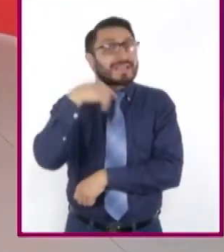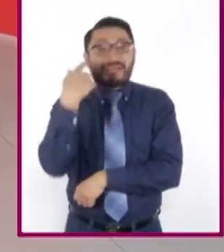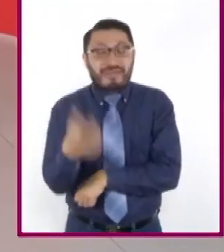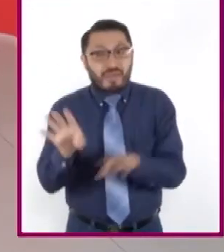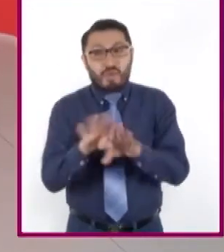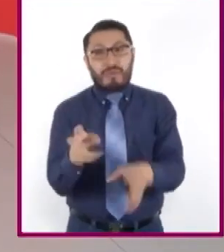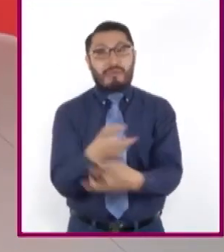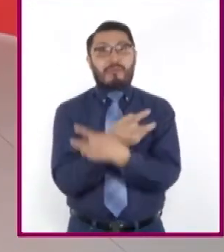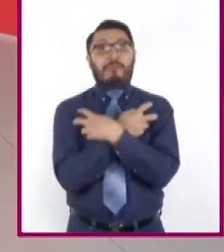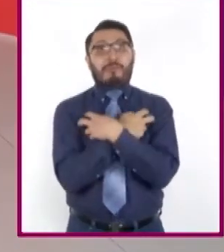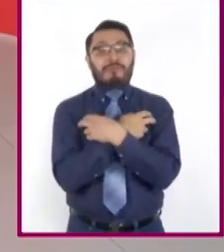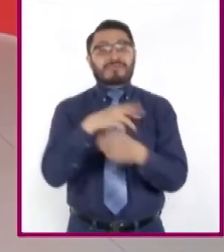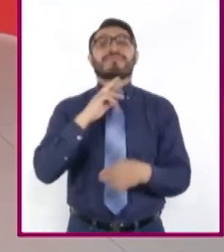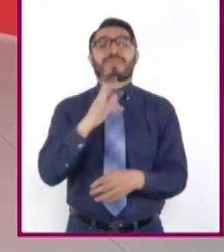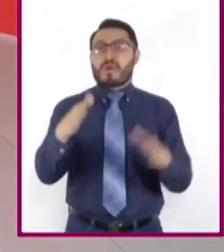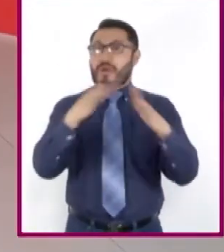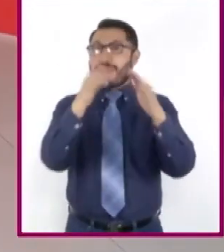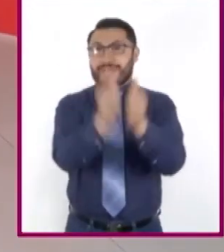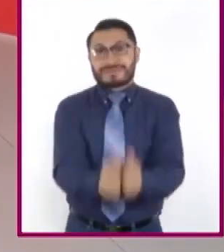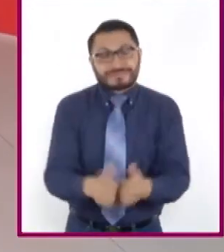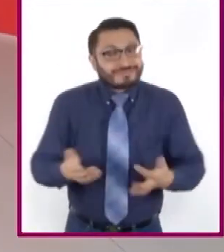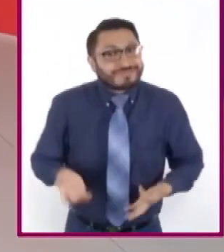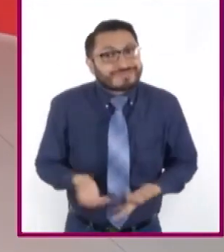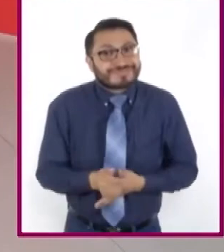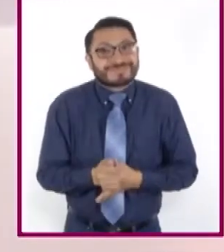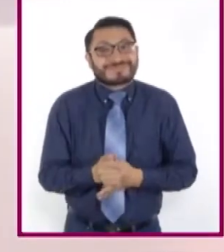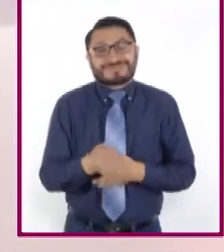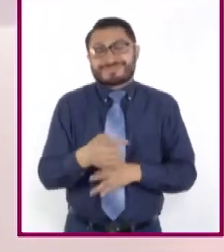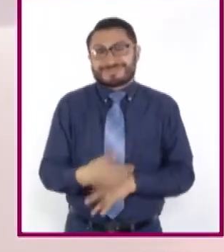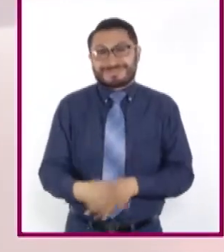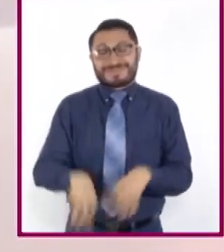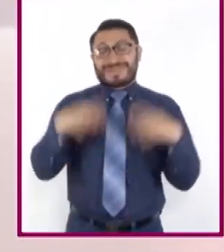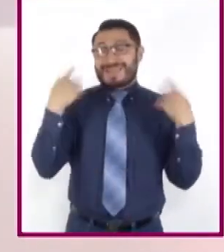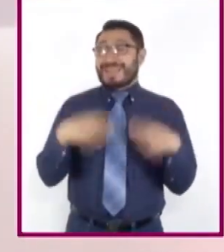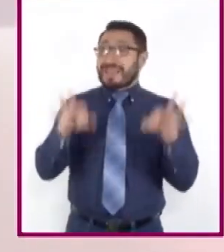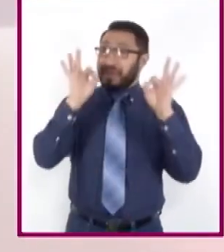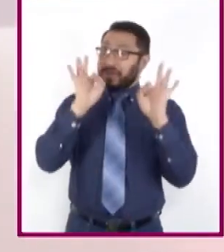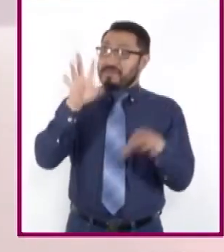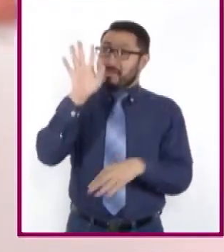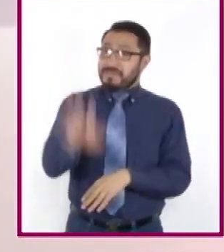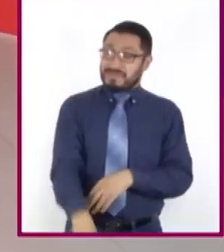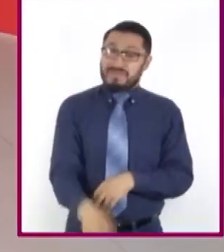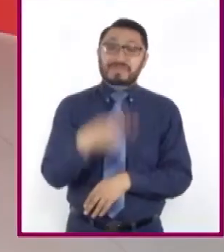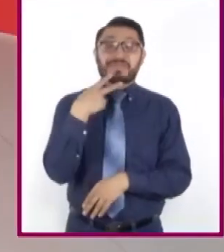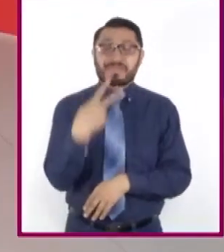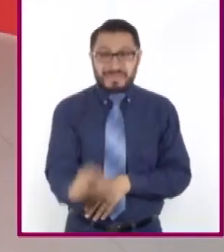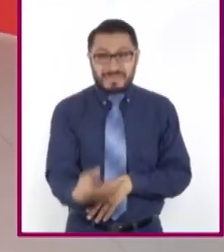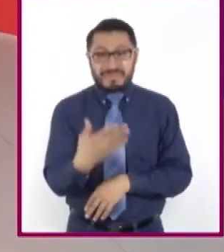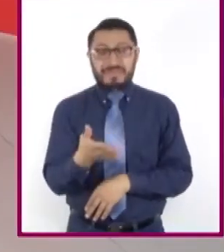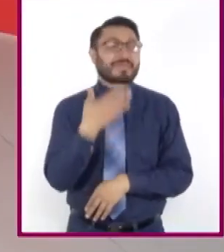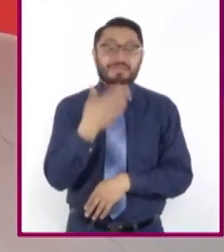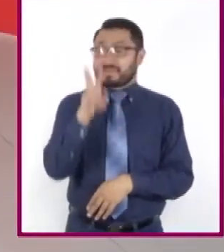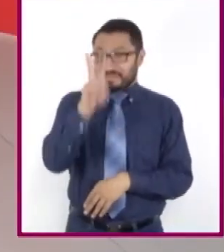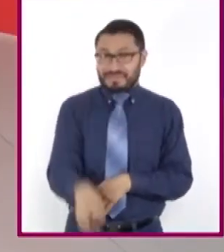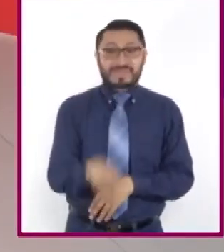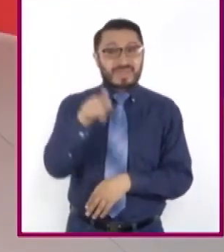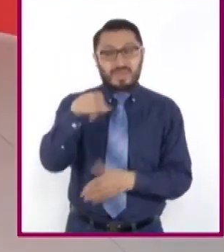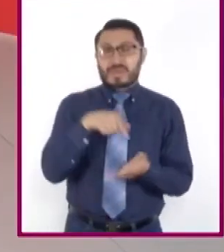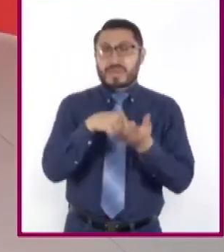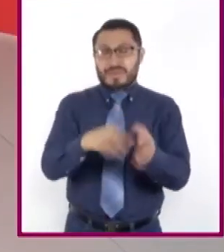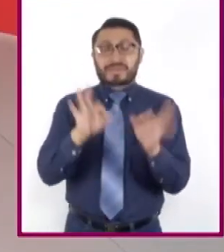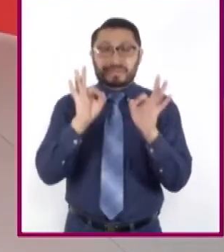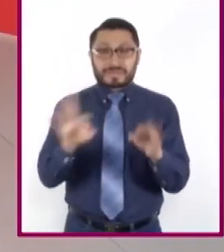tiesa, mejor quédate en tu casa. Genial, Emanuel. Muy pertinente tu propuesta. Ya que nos estamos